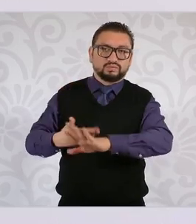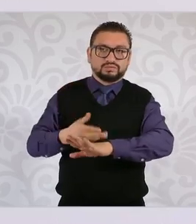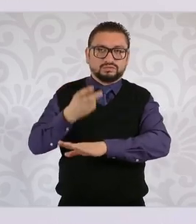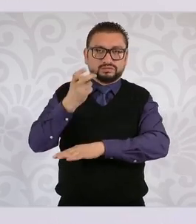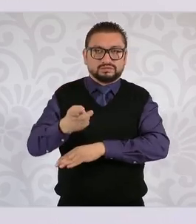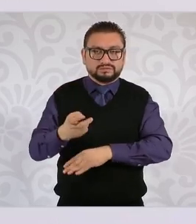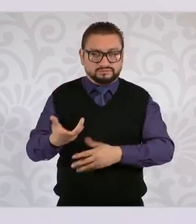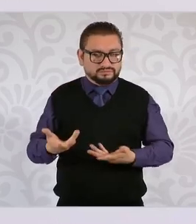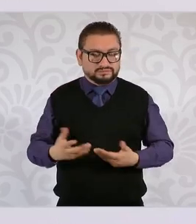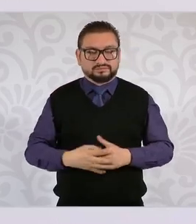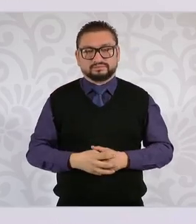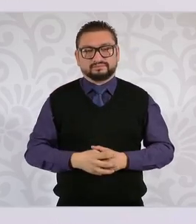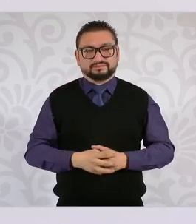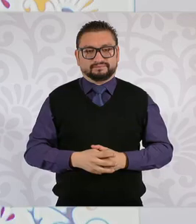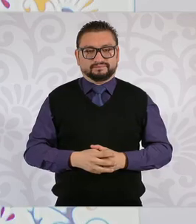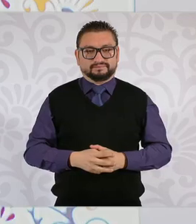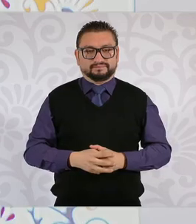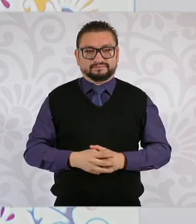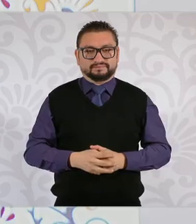repito